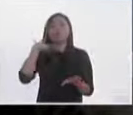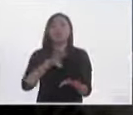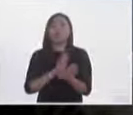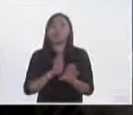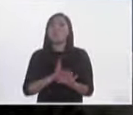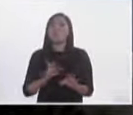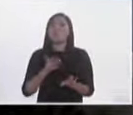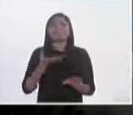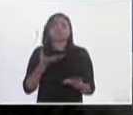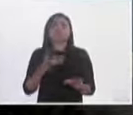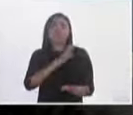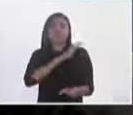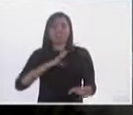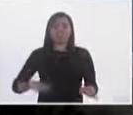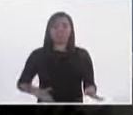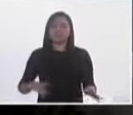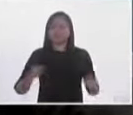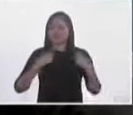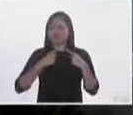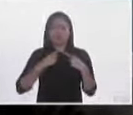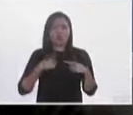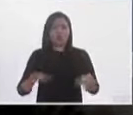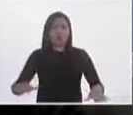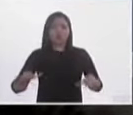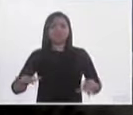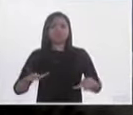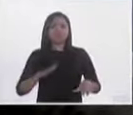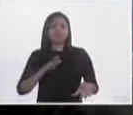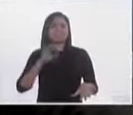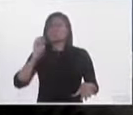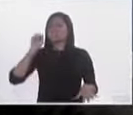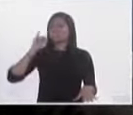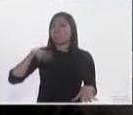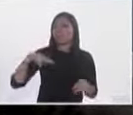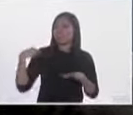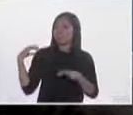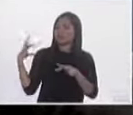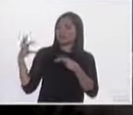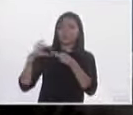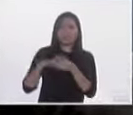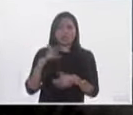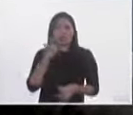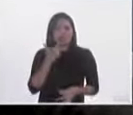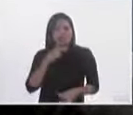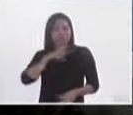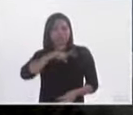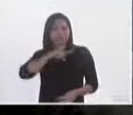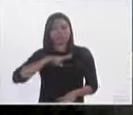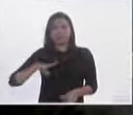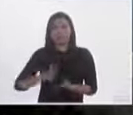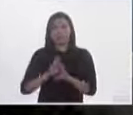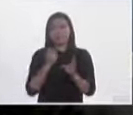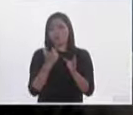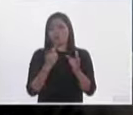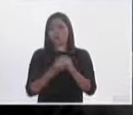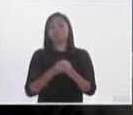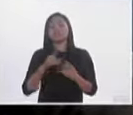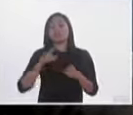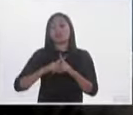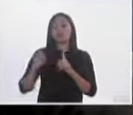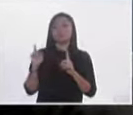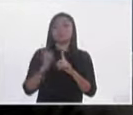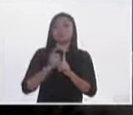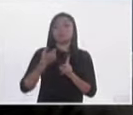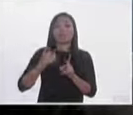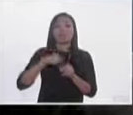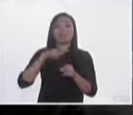independientes que financiaban sus votos, sus promociones con dinero privado y que llegaban como representantes de